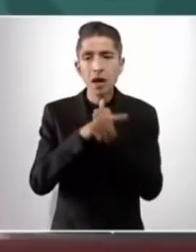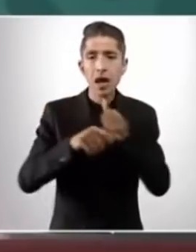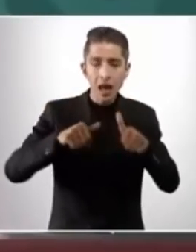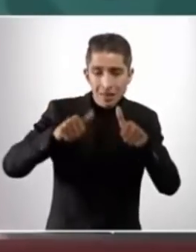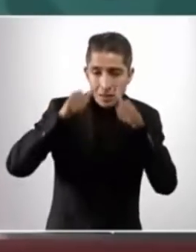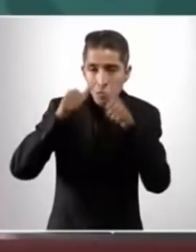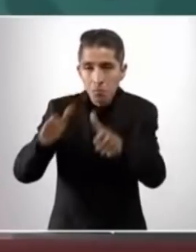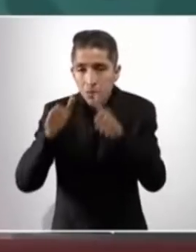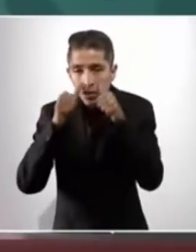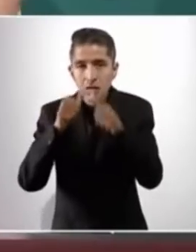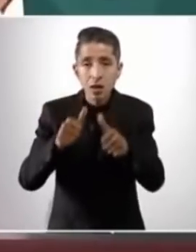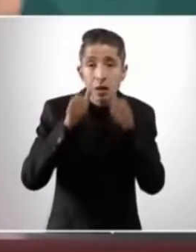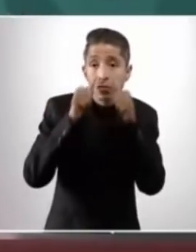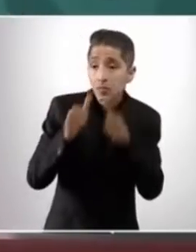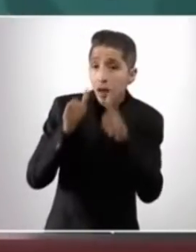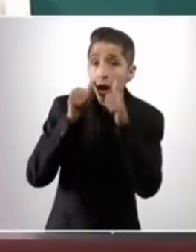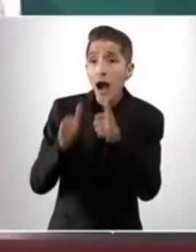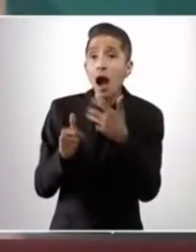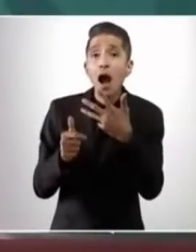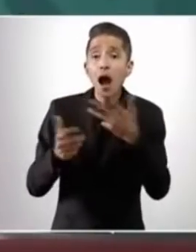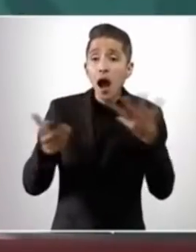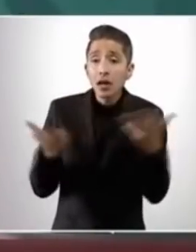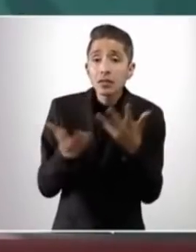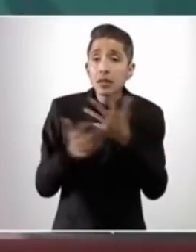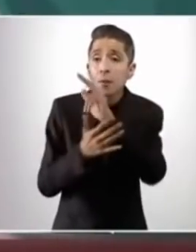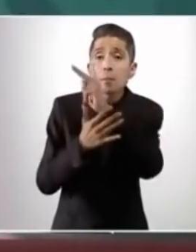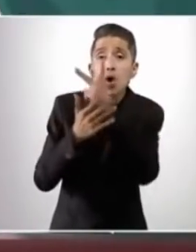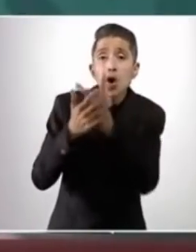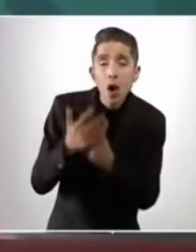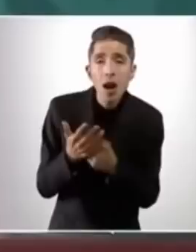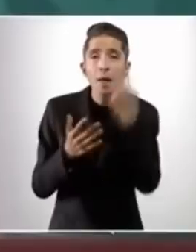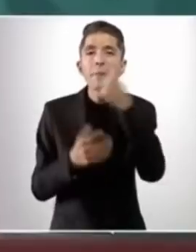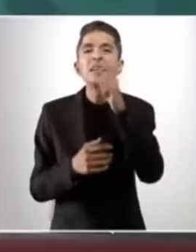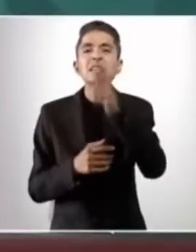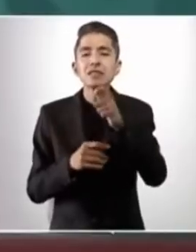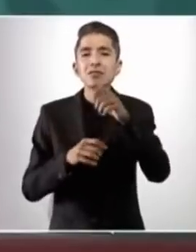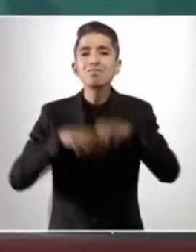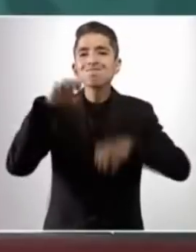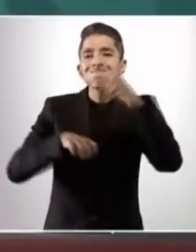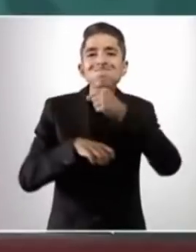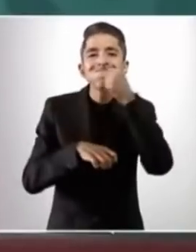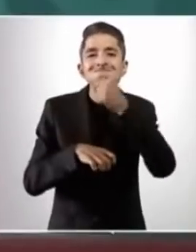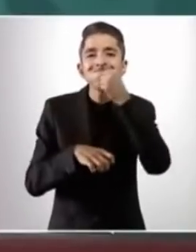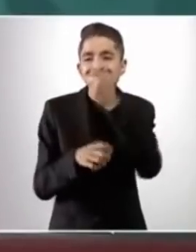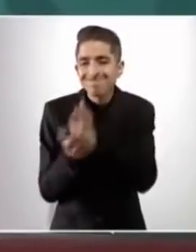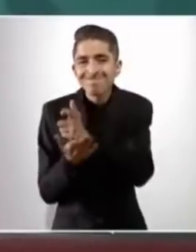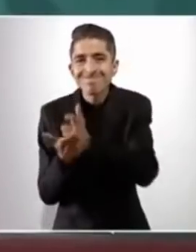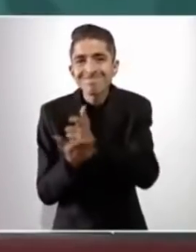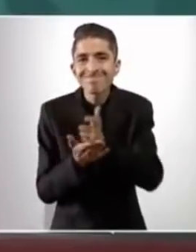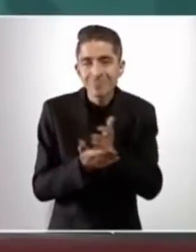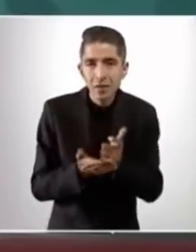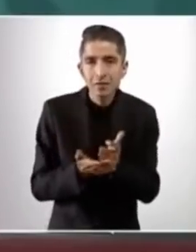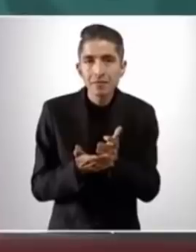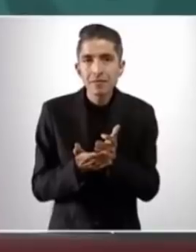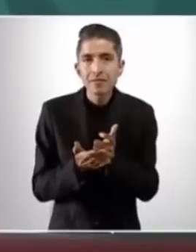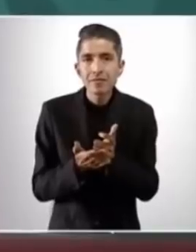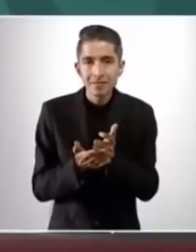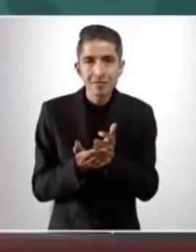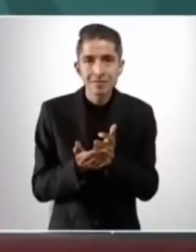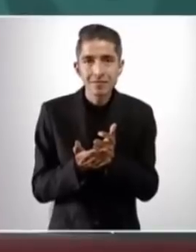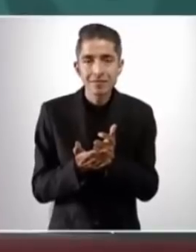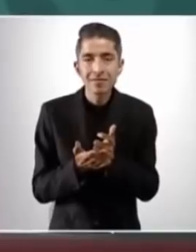de la aplicación del programa de la pensión para los adultos mayores. Ahora que se van